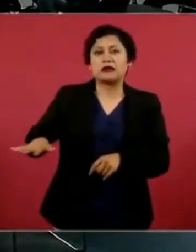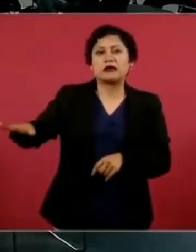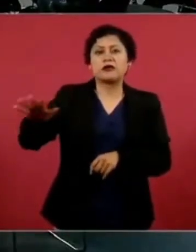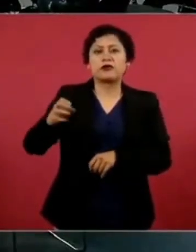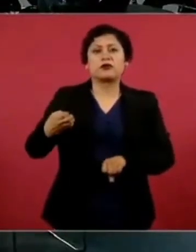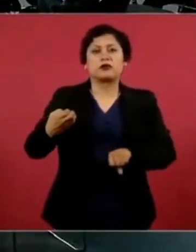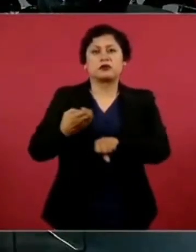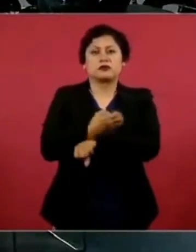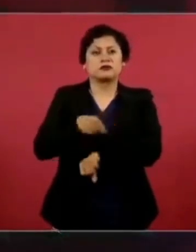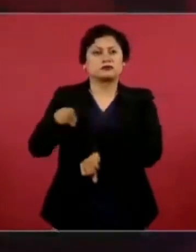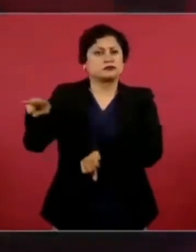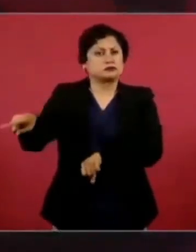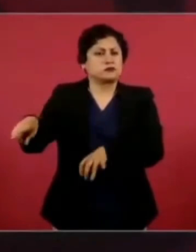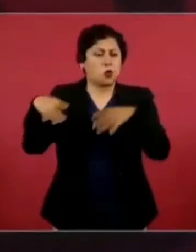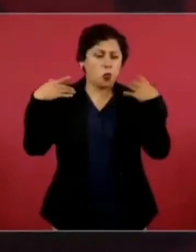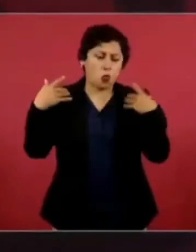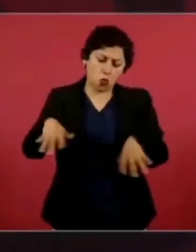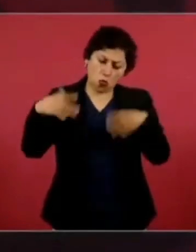solidaria.